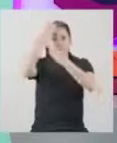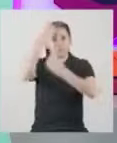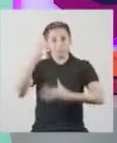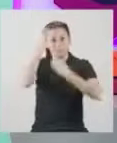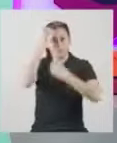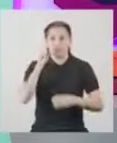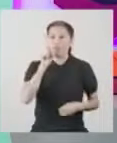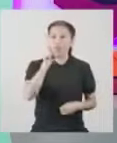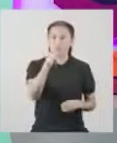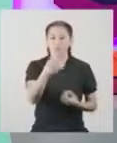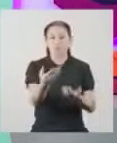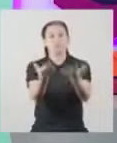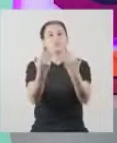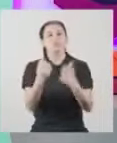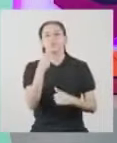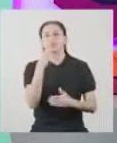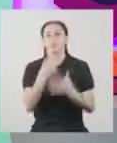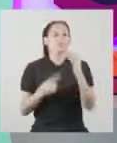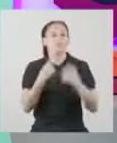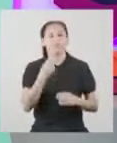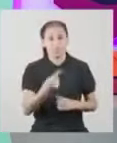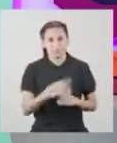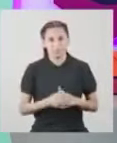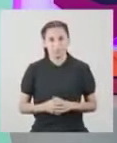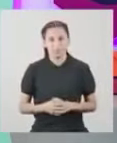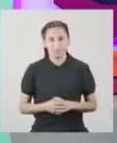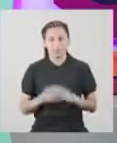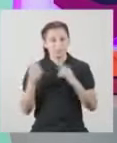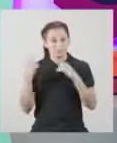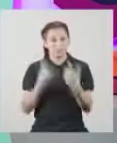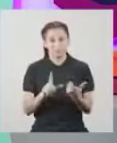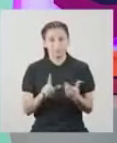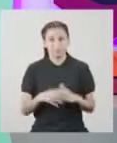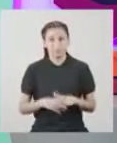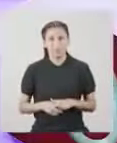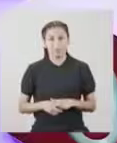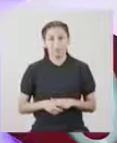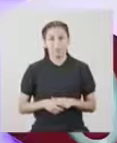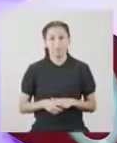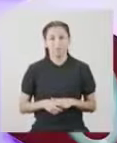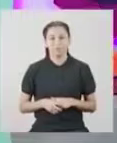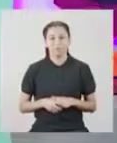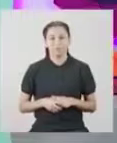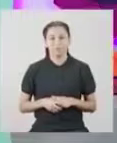que nos mandaron Y tú nos dirás qué es lo que encuentras ahí ¿Listo?